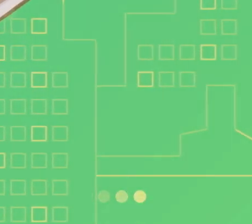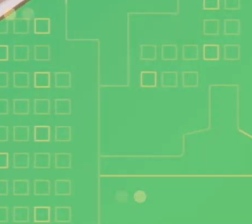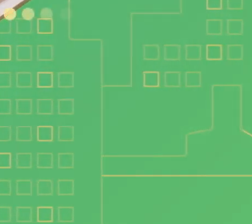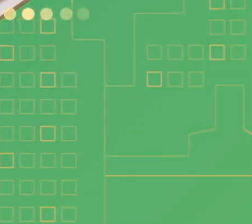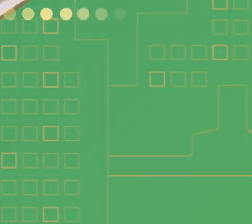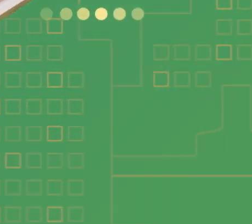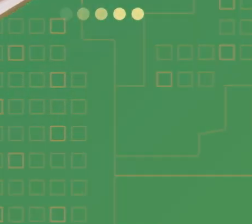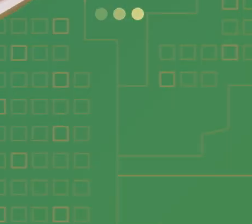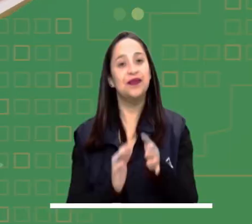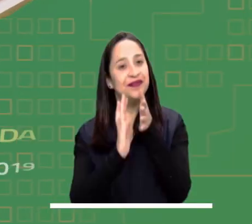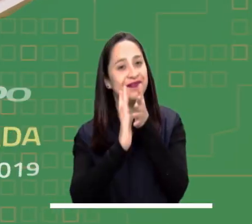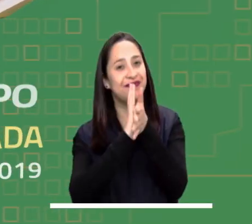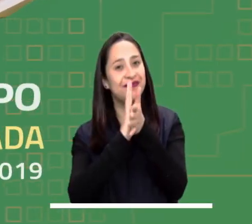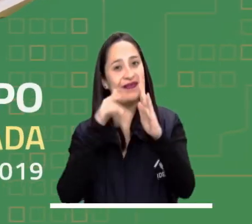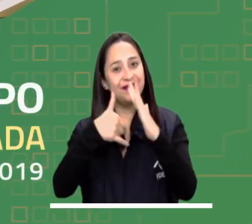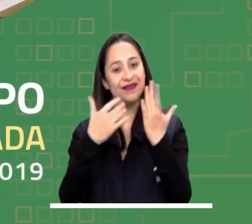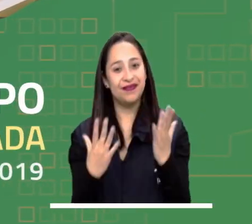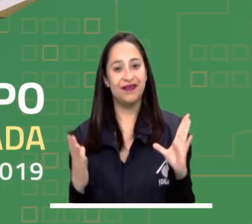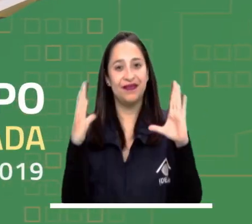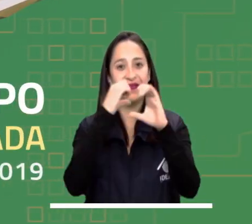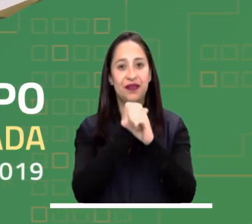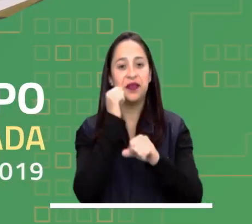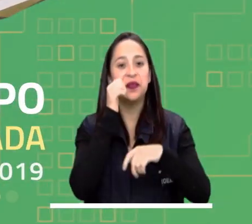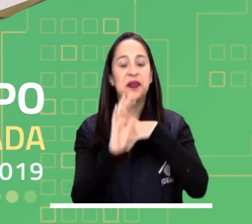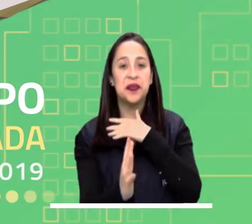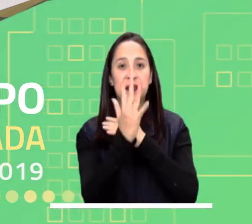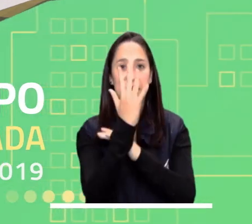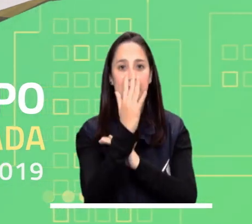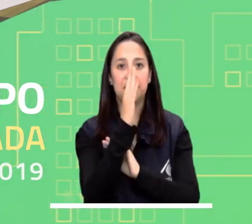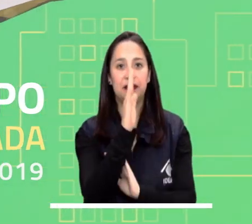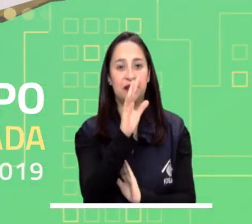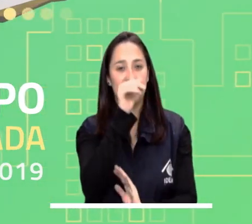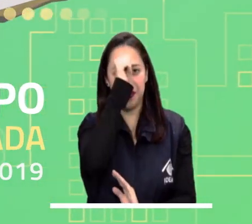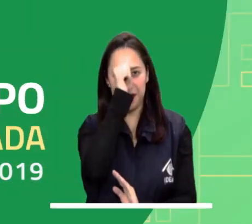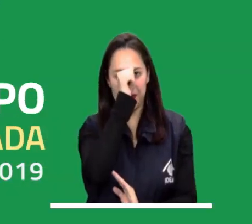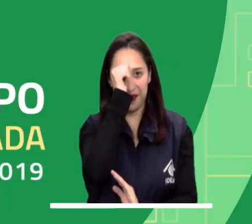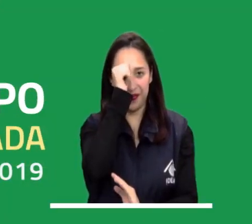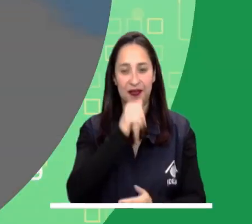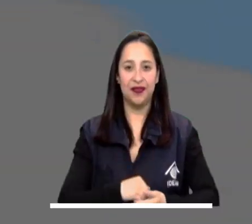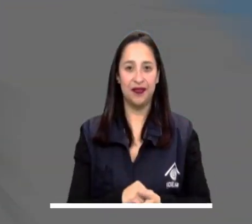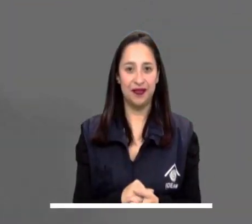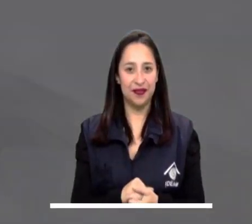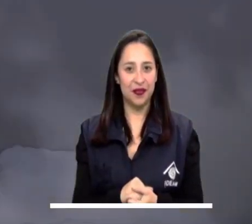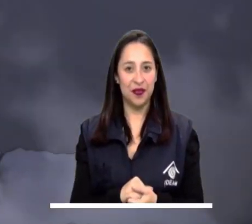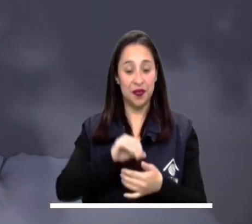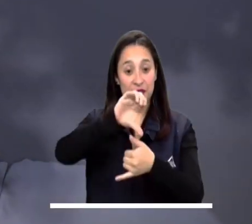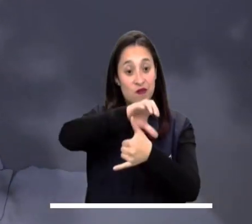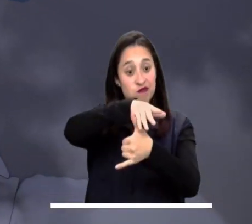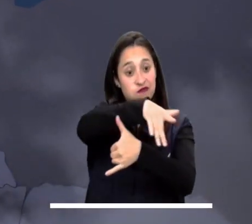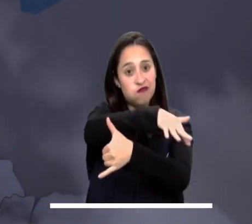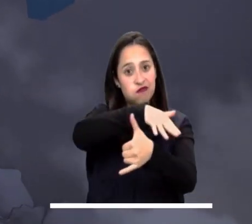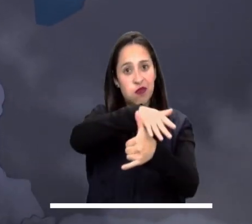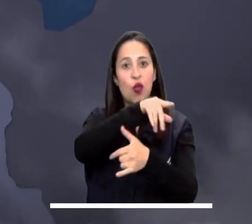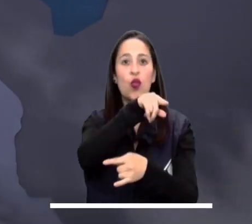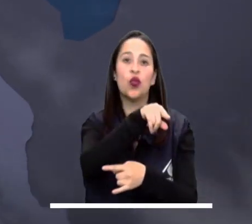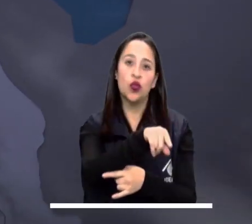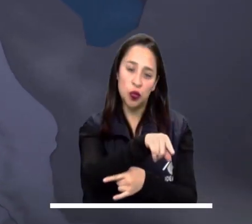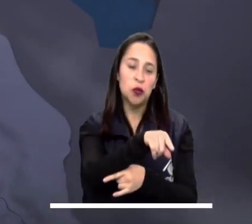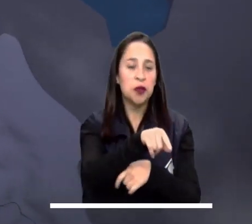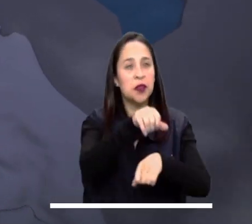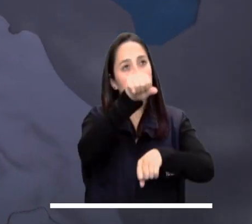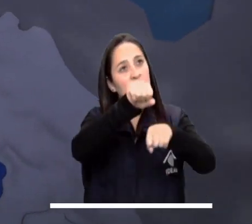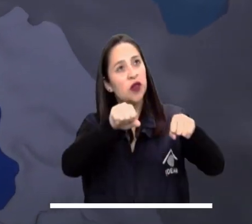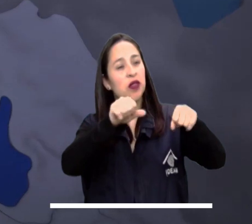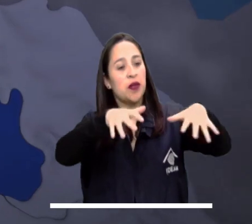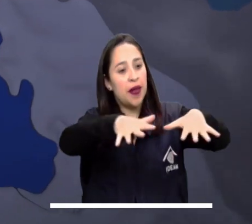Prognóstico del tiempo para la noche de hoy y madrugada de domingo. En la mayor parte del Caribe se esperan condiciones de tiempo